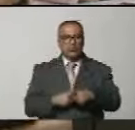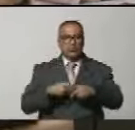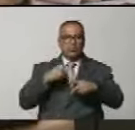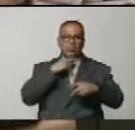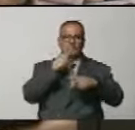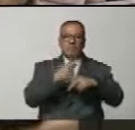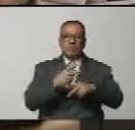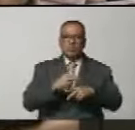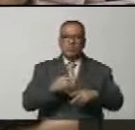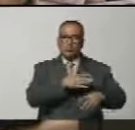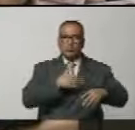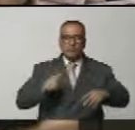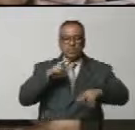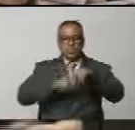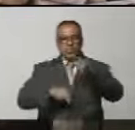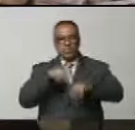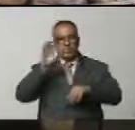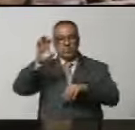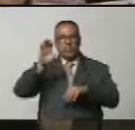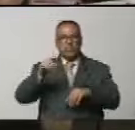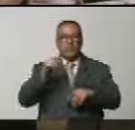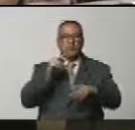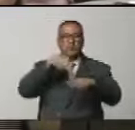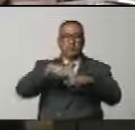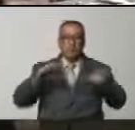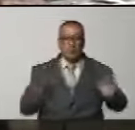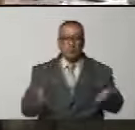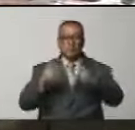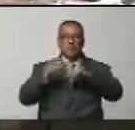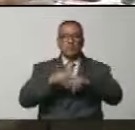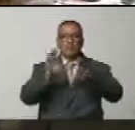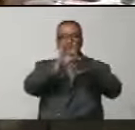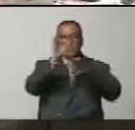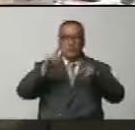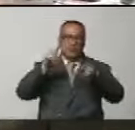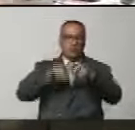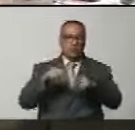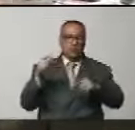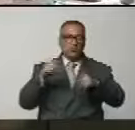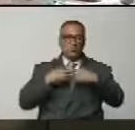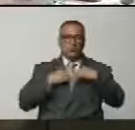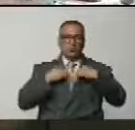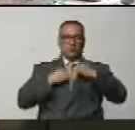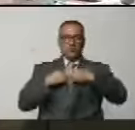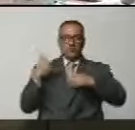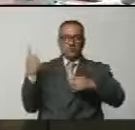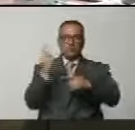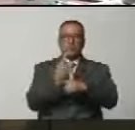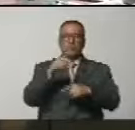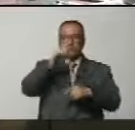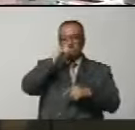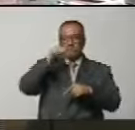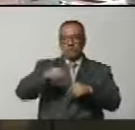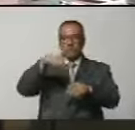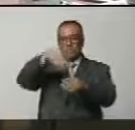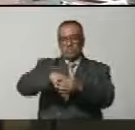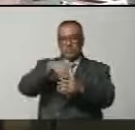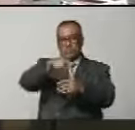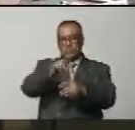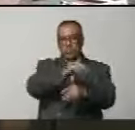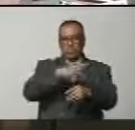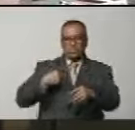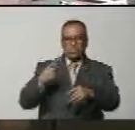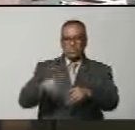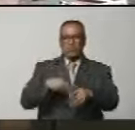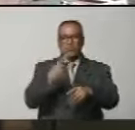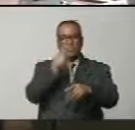dignidad, con sus ganas de construir patria y de salir adelante. Así que rebullones, no se vistan que no va. Este año habrá elecciones y ustedes